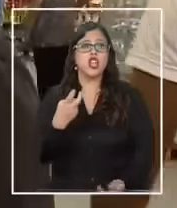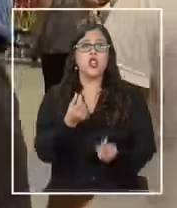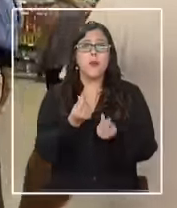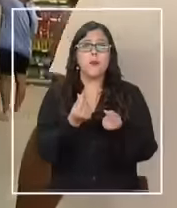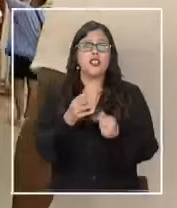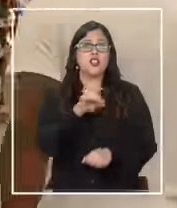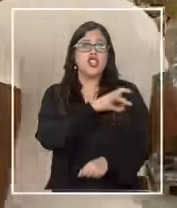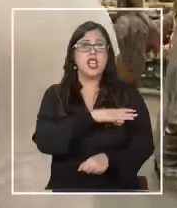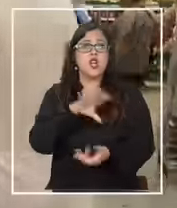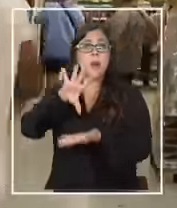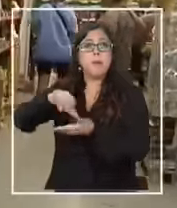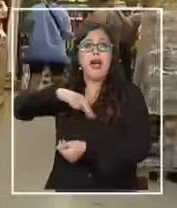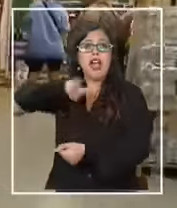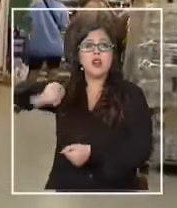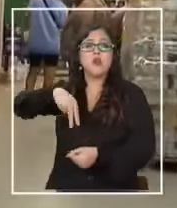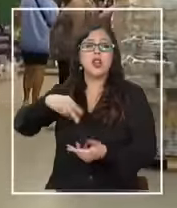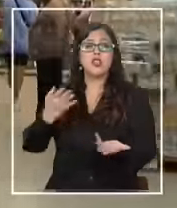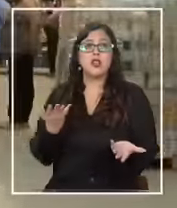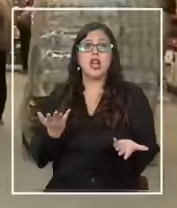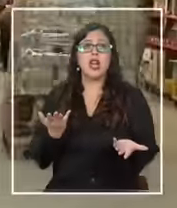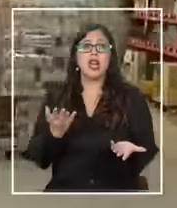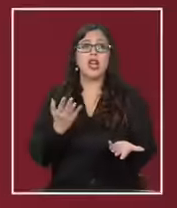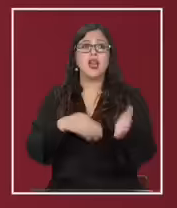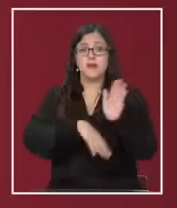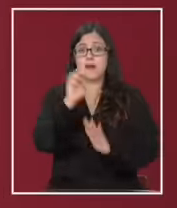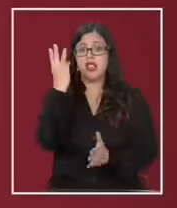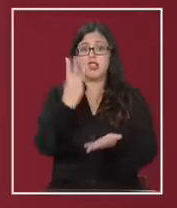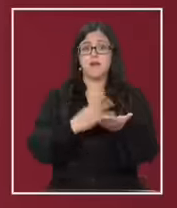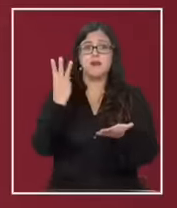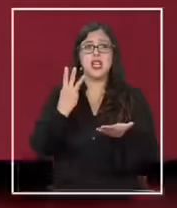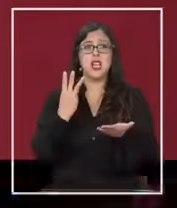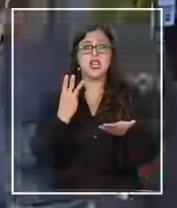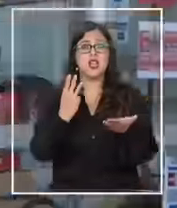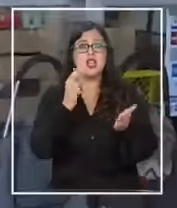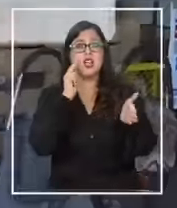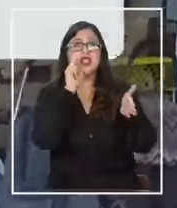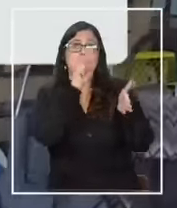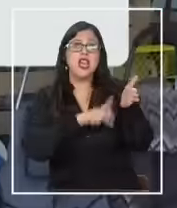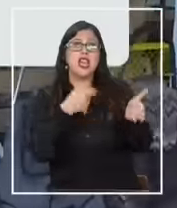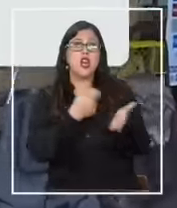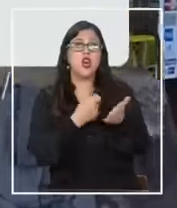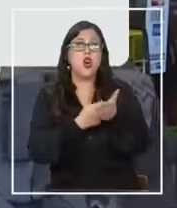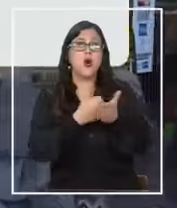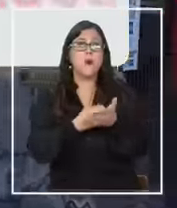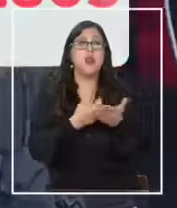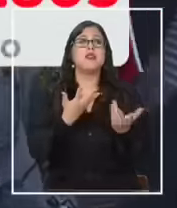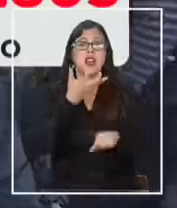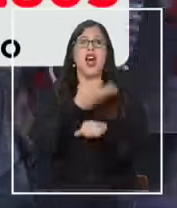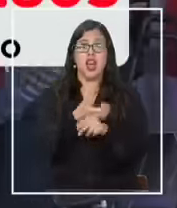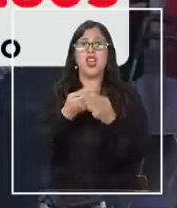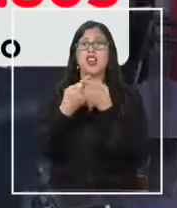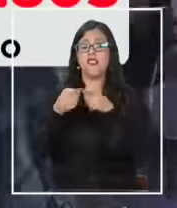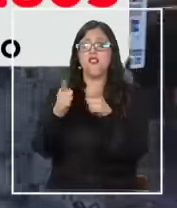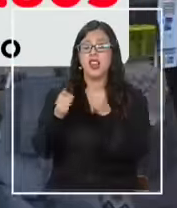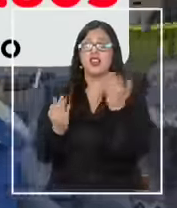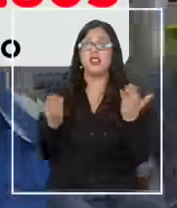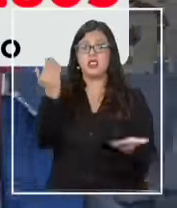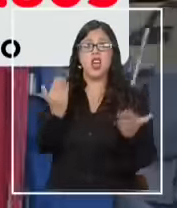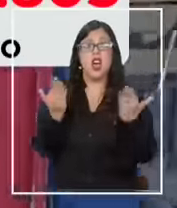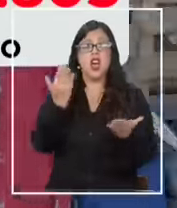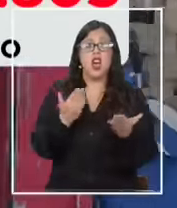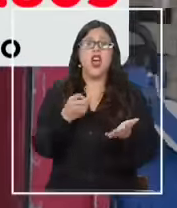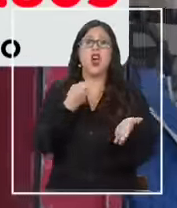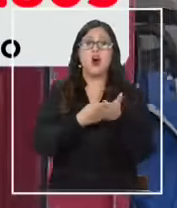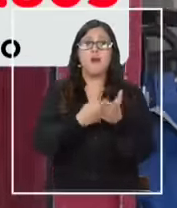chilenos en nuestro país nos costaría fácilmente más de 3 meses hemos terminado así nuestras compras como pueden ver existe una gran diferencia entre comprar en